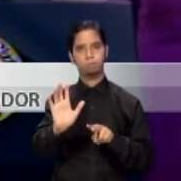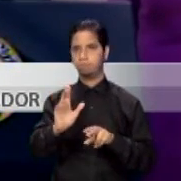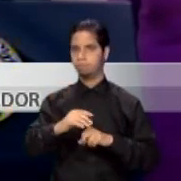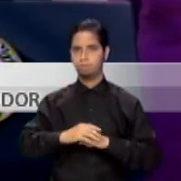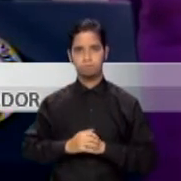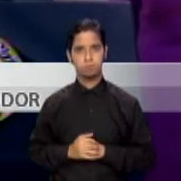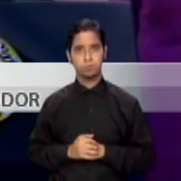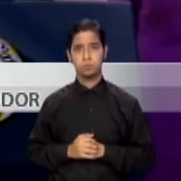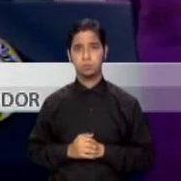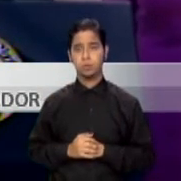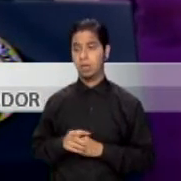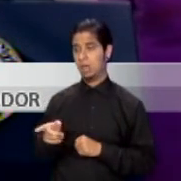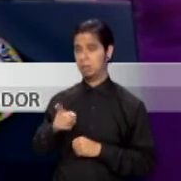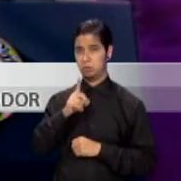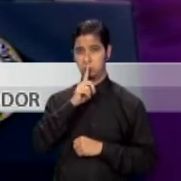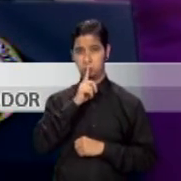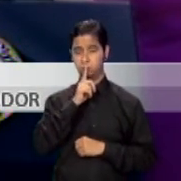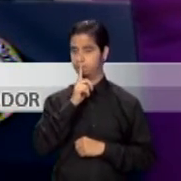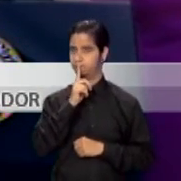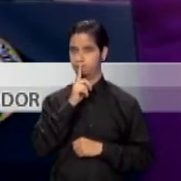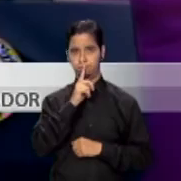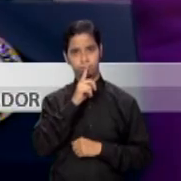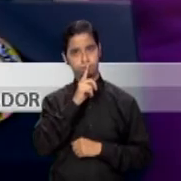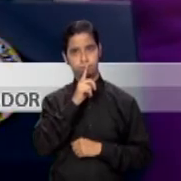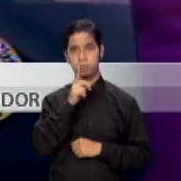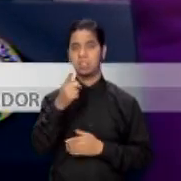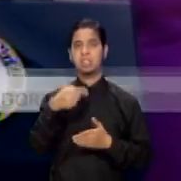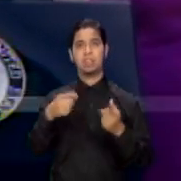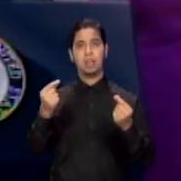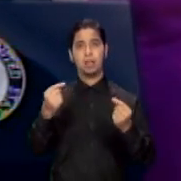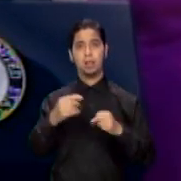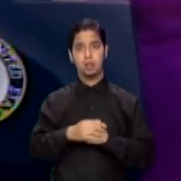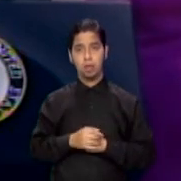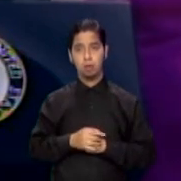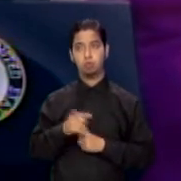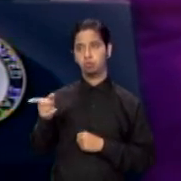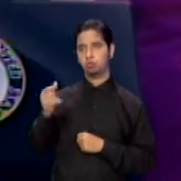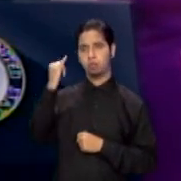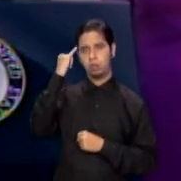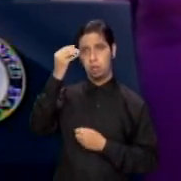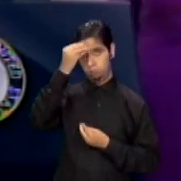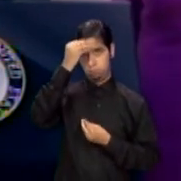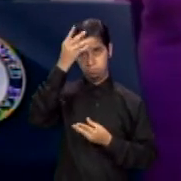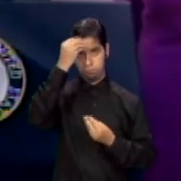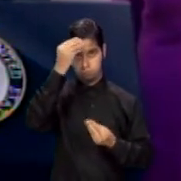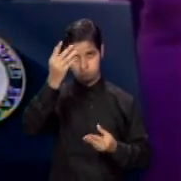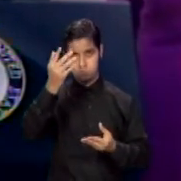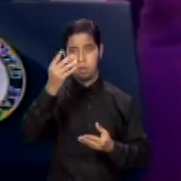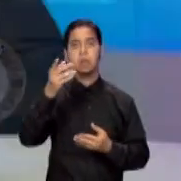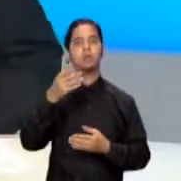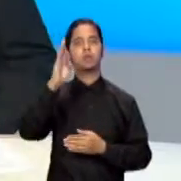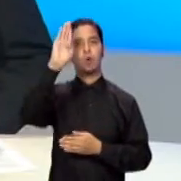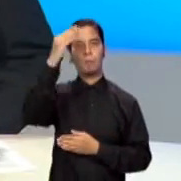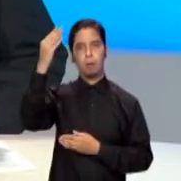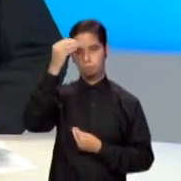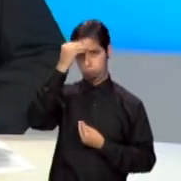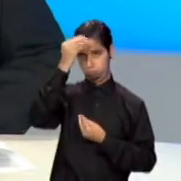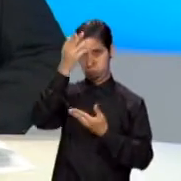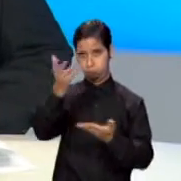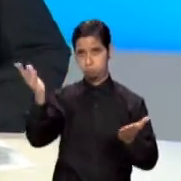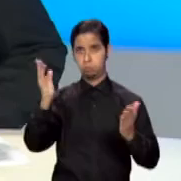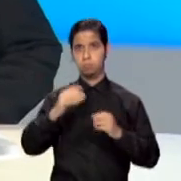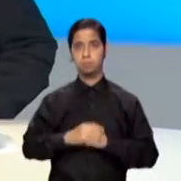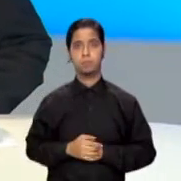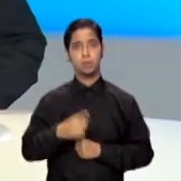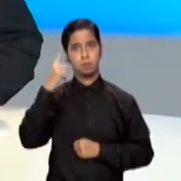medio y que no permanecerá en silencio, pues promoverá sus ideas y la visión del presidente Barack Obama. Para ver